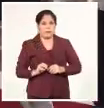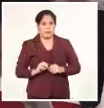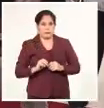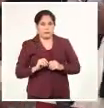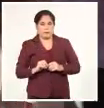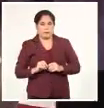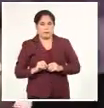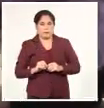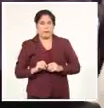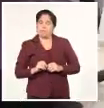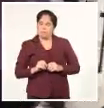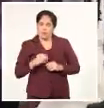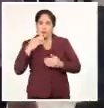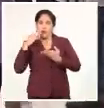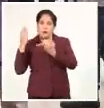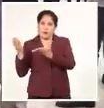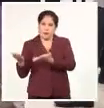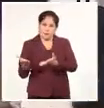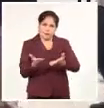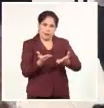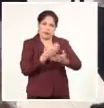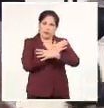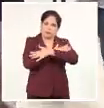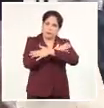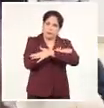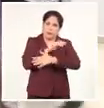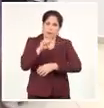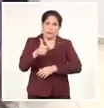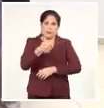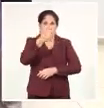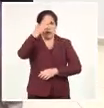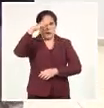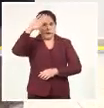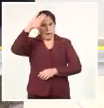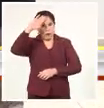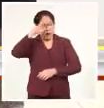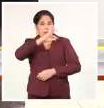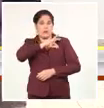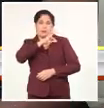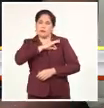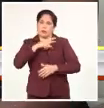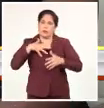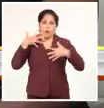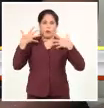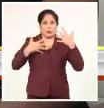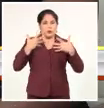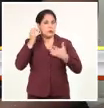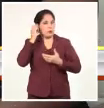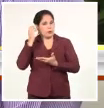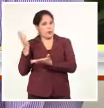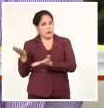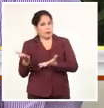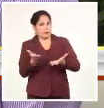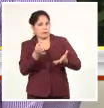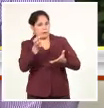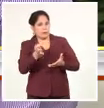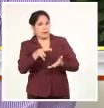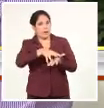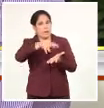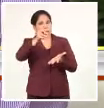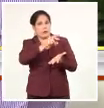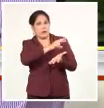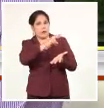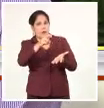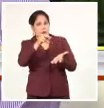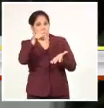Es un placer recibirla, fueron las palabras del Presidente de la República, Miguel Díaz-Canel Bermúdez, al darle la bienvenida en el Palacio de la